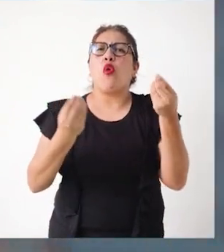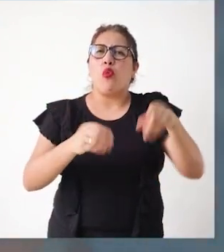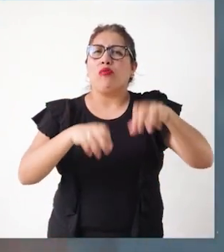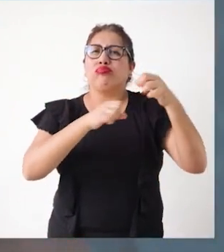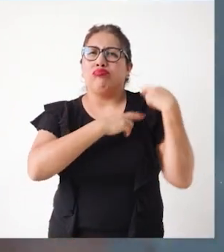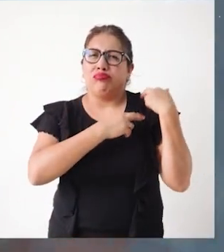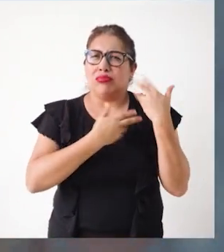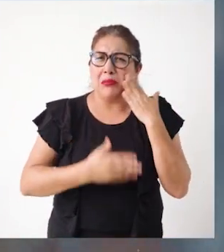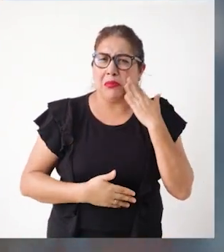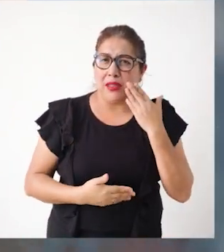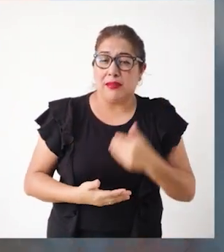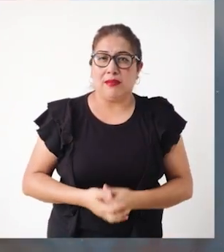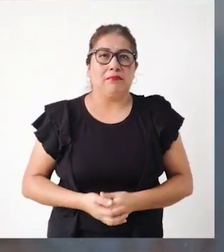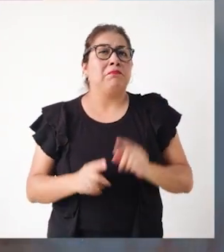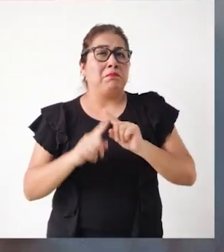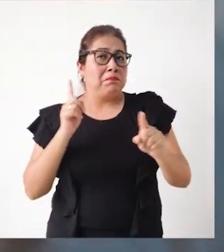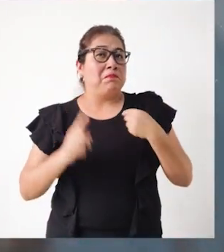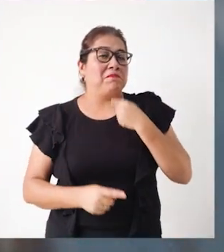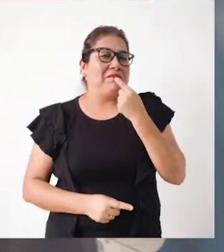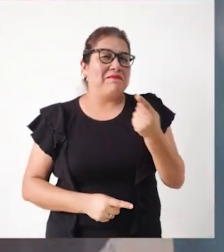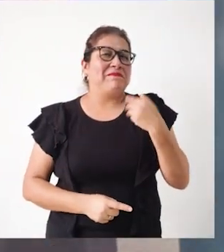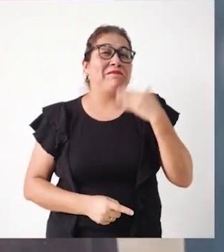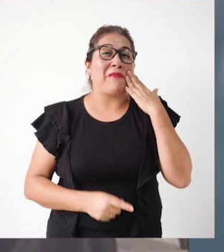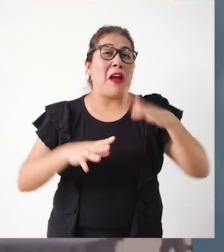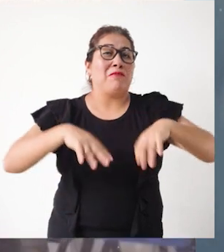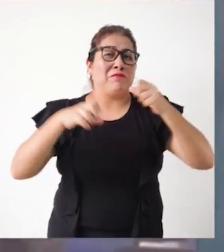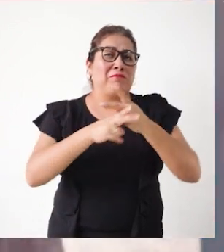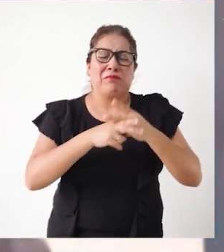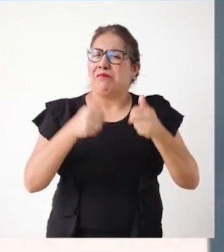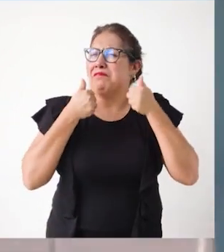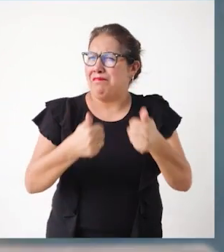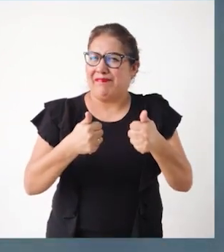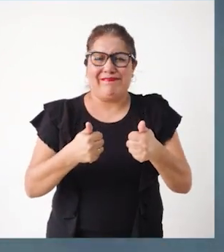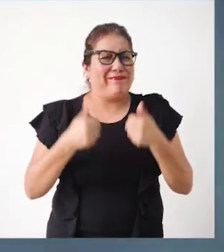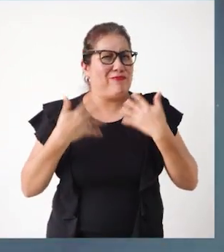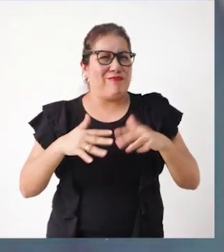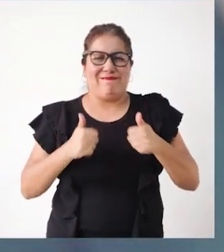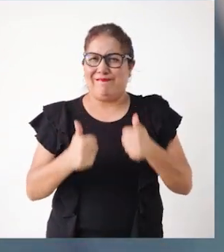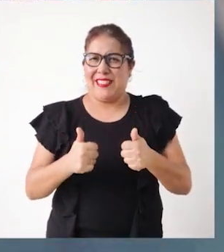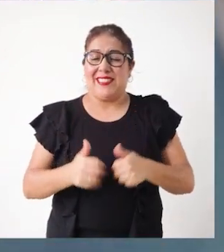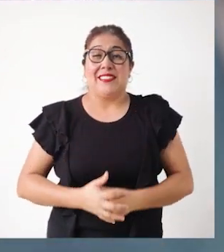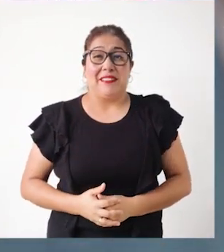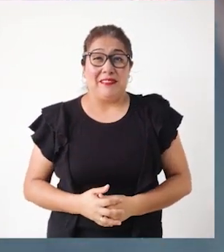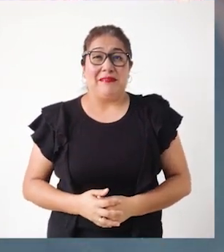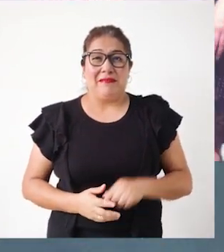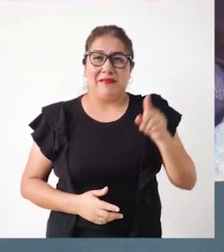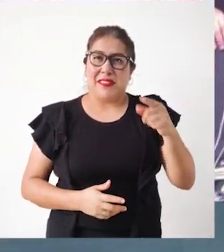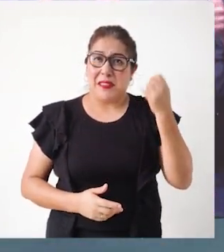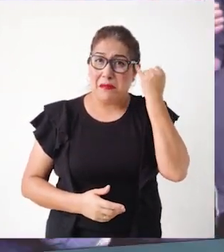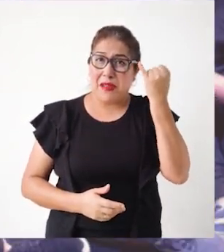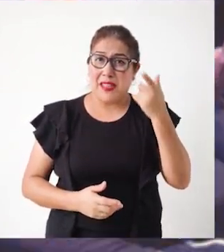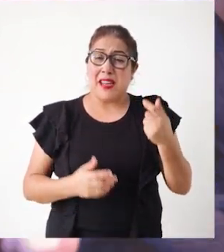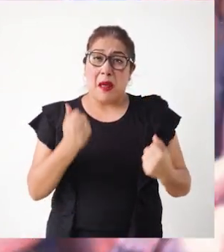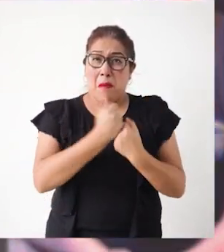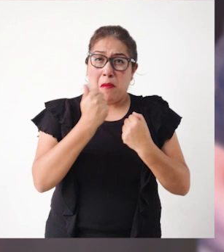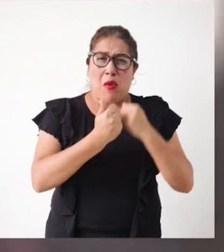¿Cómo lo va a asumir? Y lo ha asumido muy bien. Diría demasiado bien, ya. Siempre me